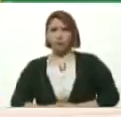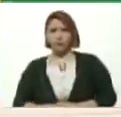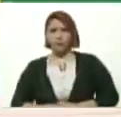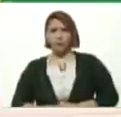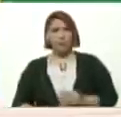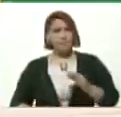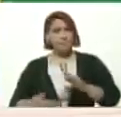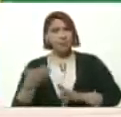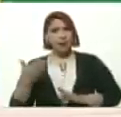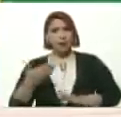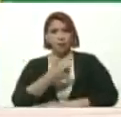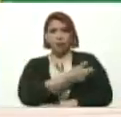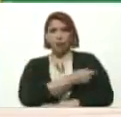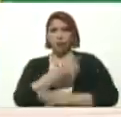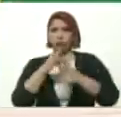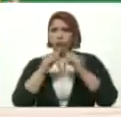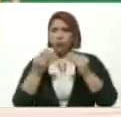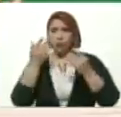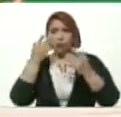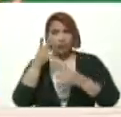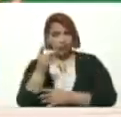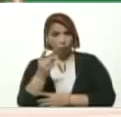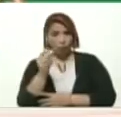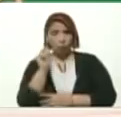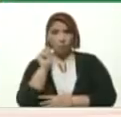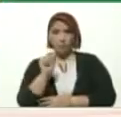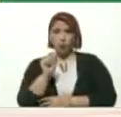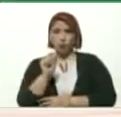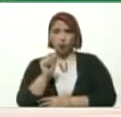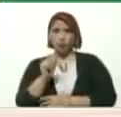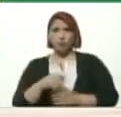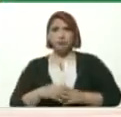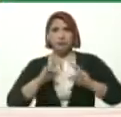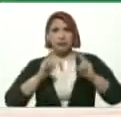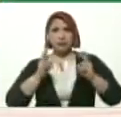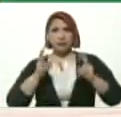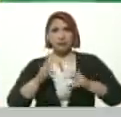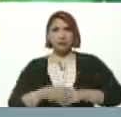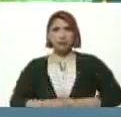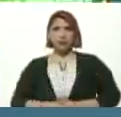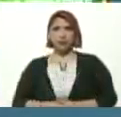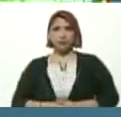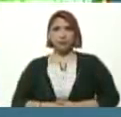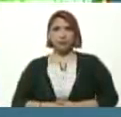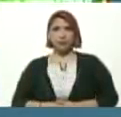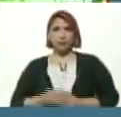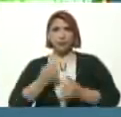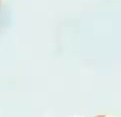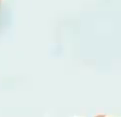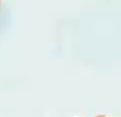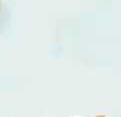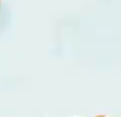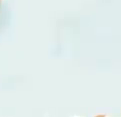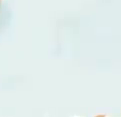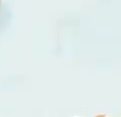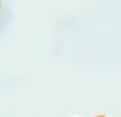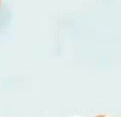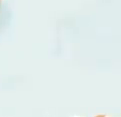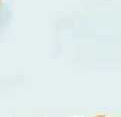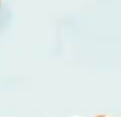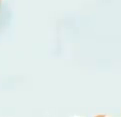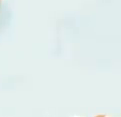vacunarnos Todos Bueno Segundo punto Del vértice Amor Para mi maestra